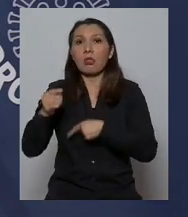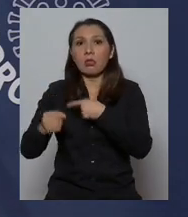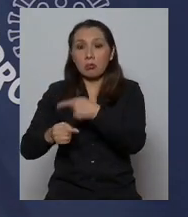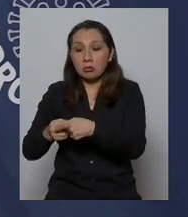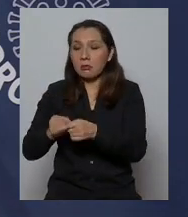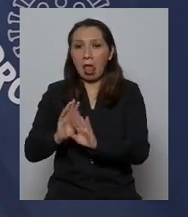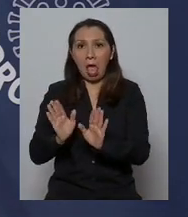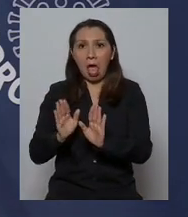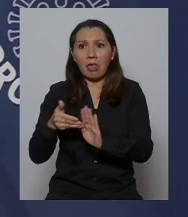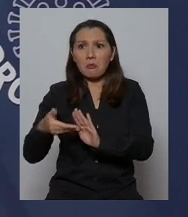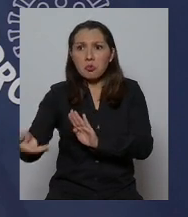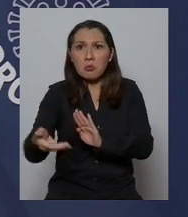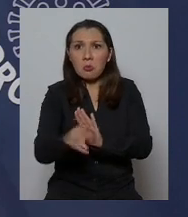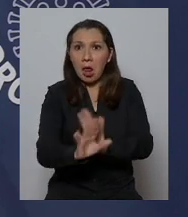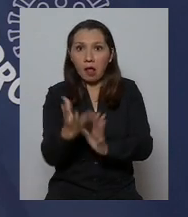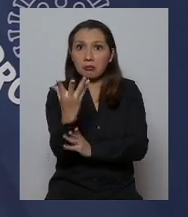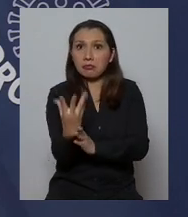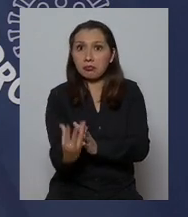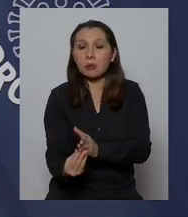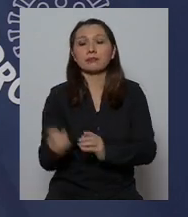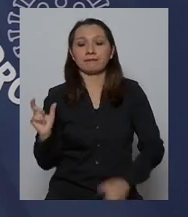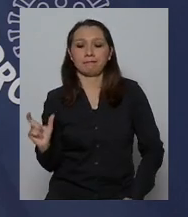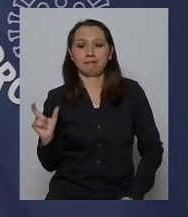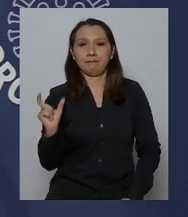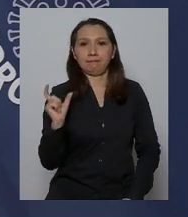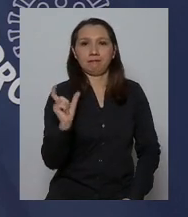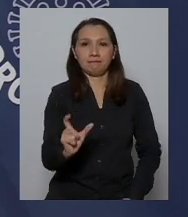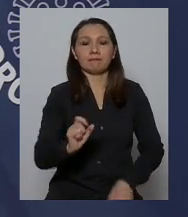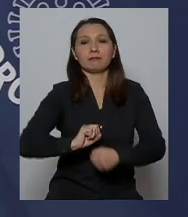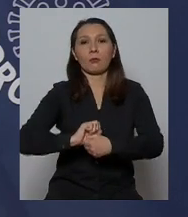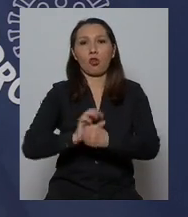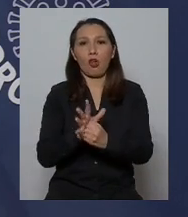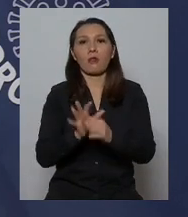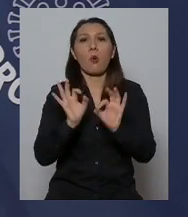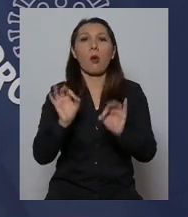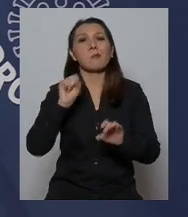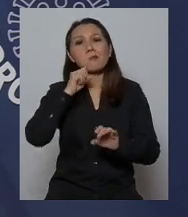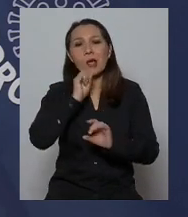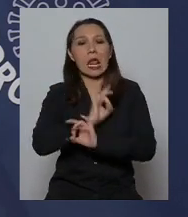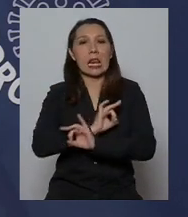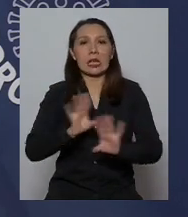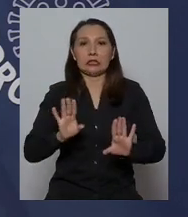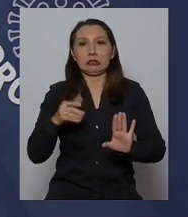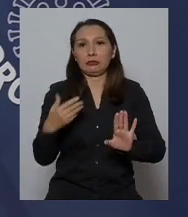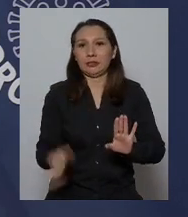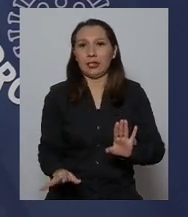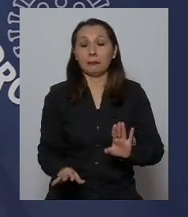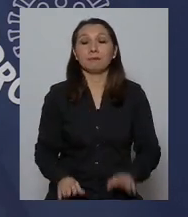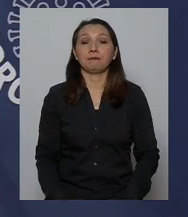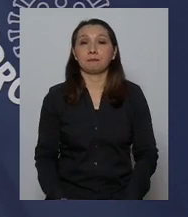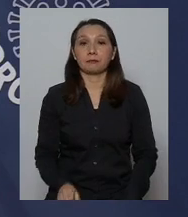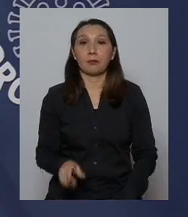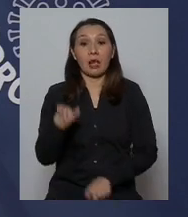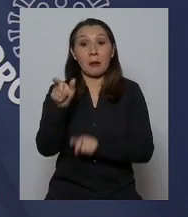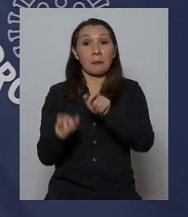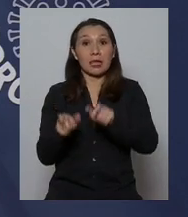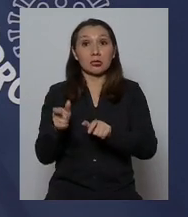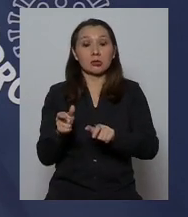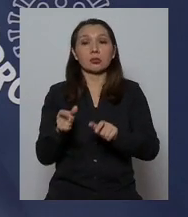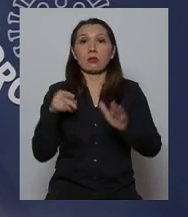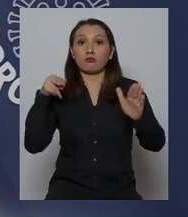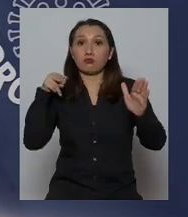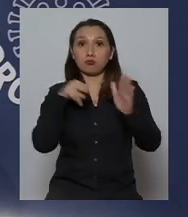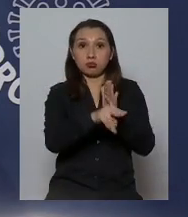a infectar a otros, y por lo tanto se le entrega el carnet COVID. Pacientes que estuvieron